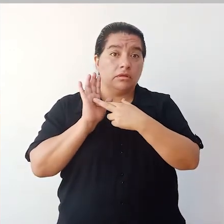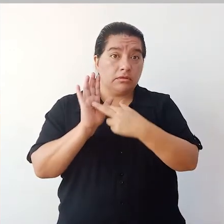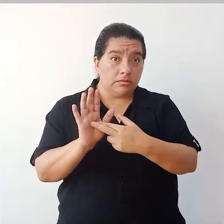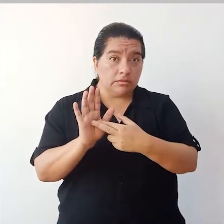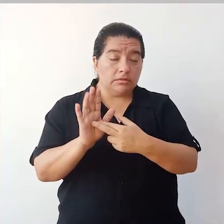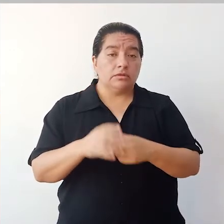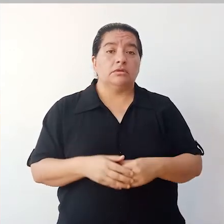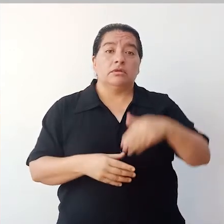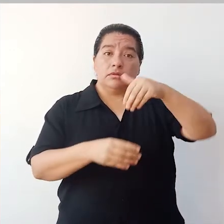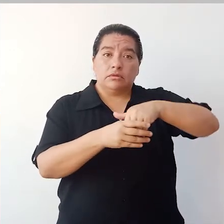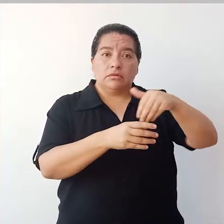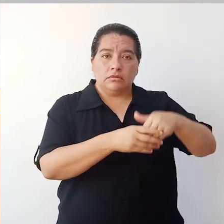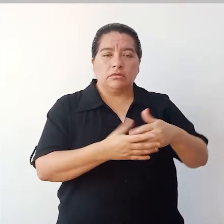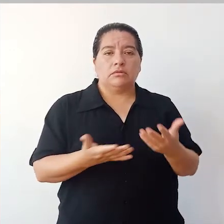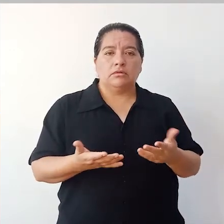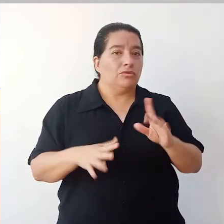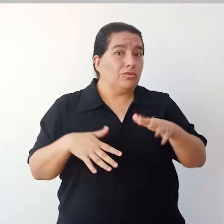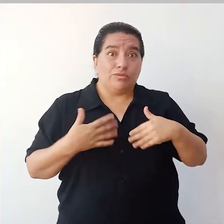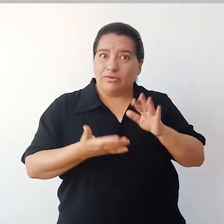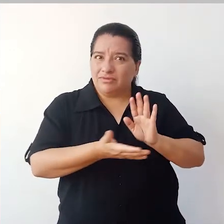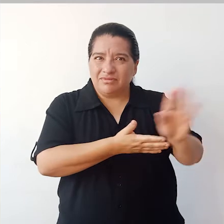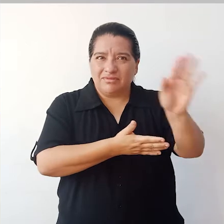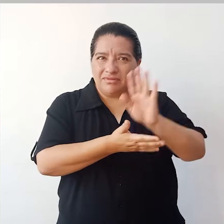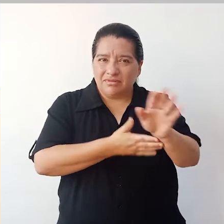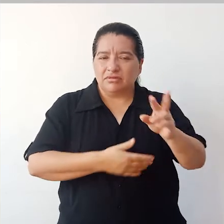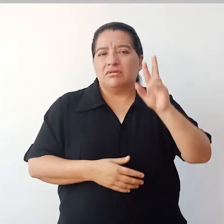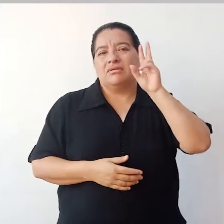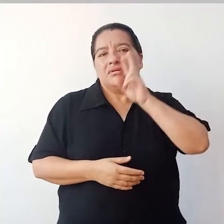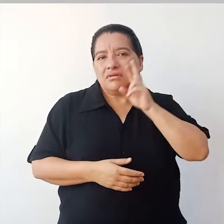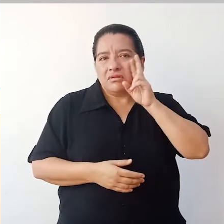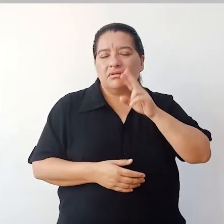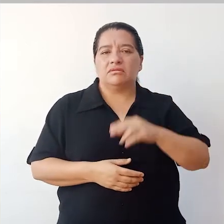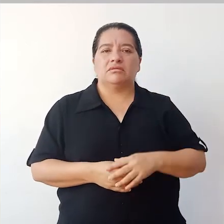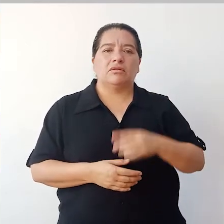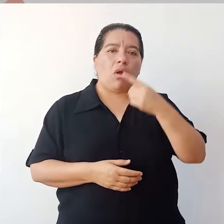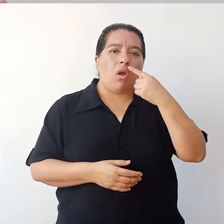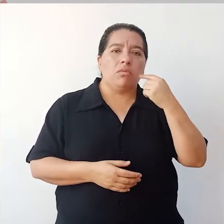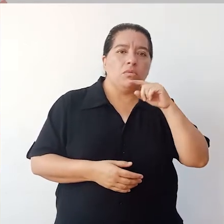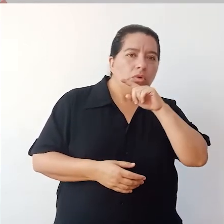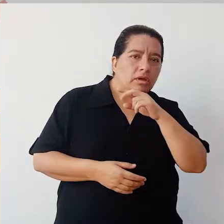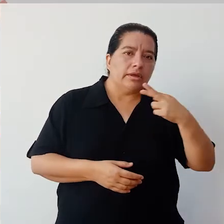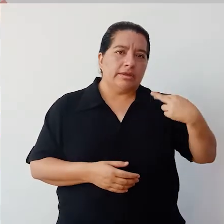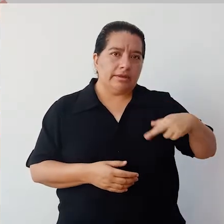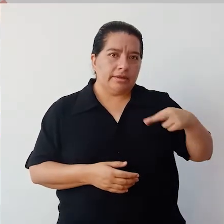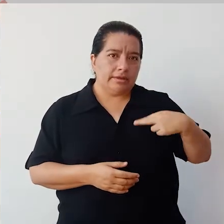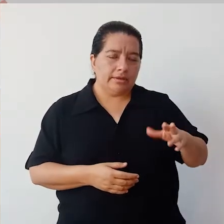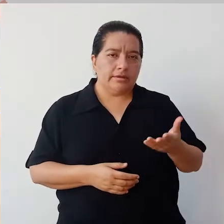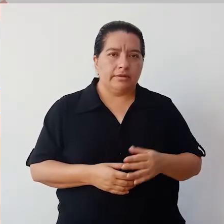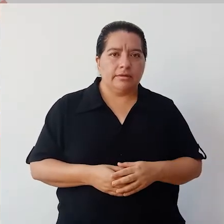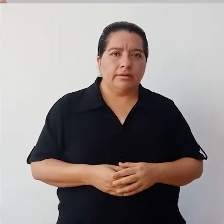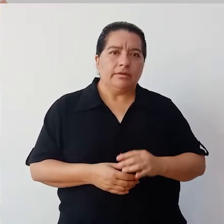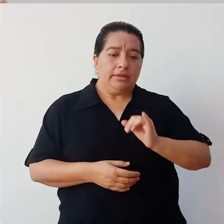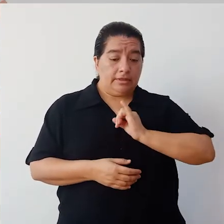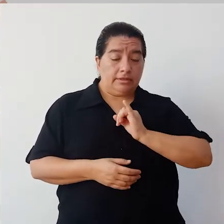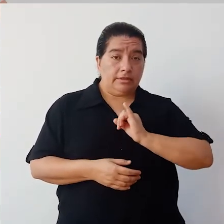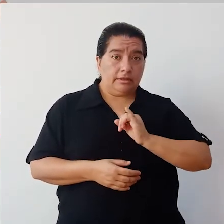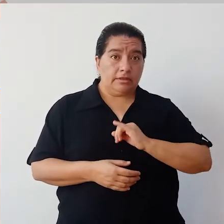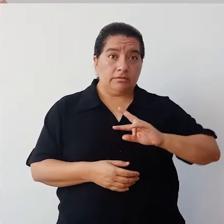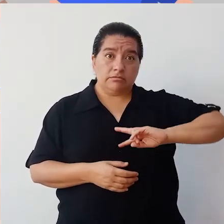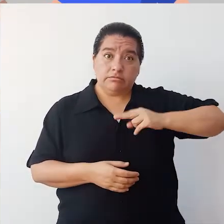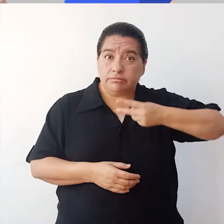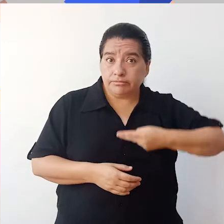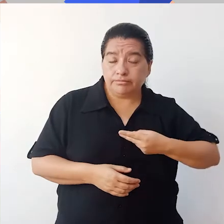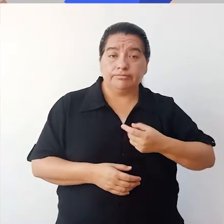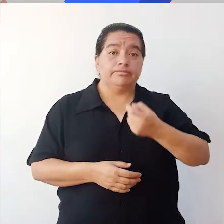al sufragio sin discriminación por raza, sexo, religión, identidad de género u orientación sexual,